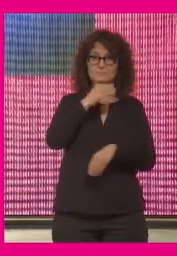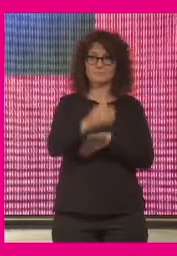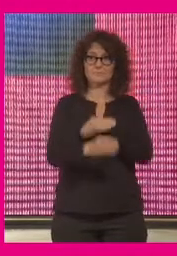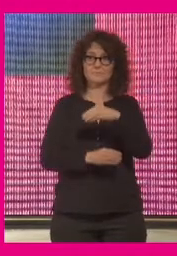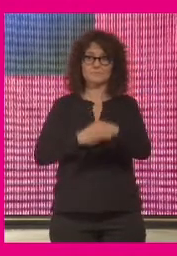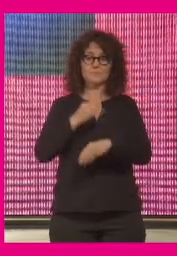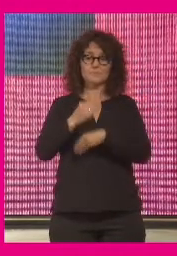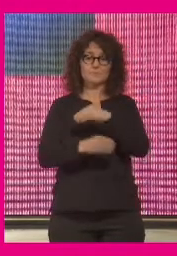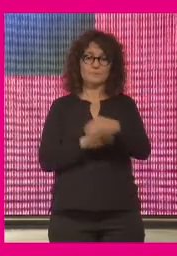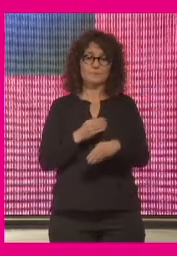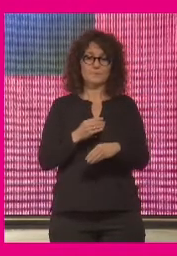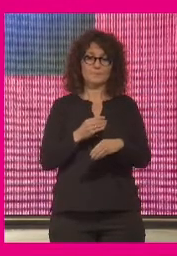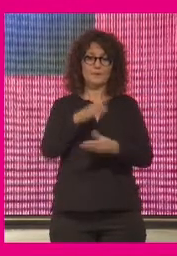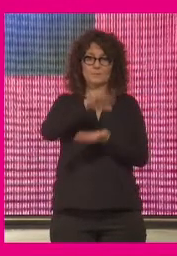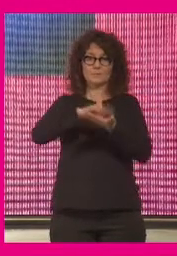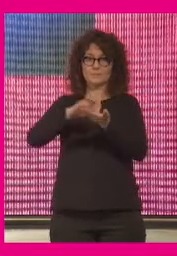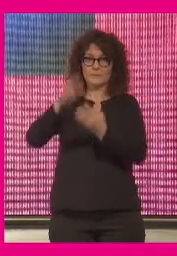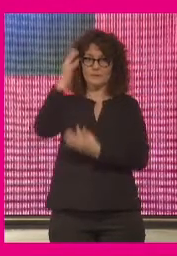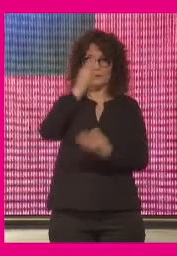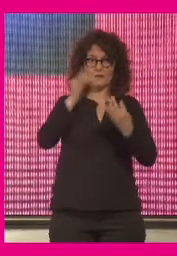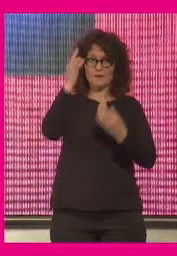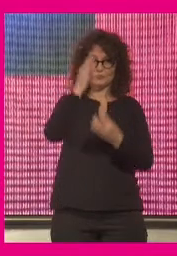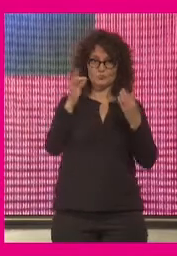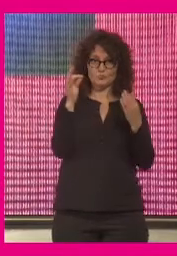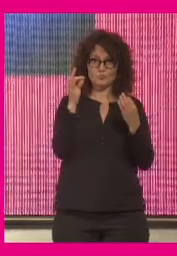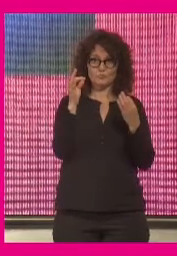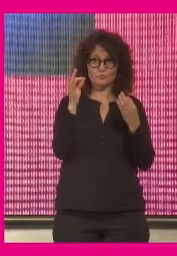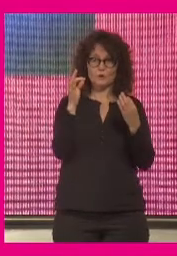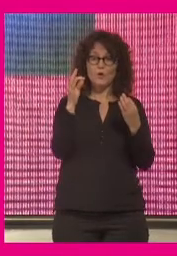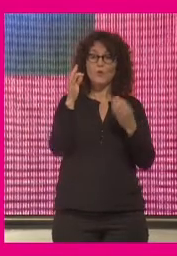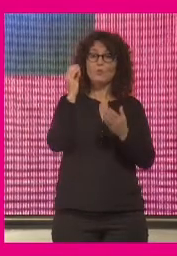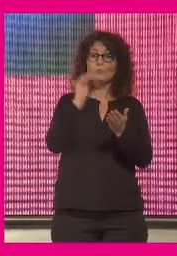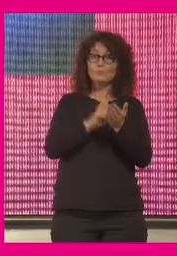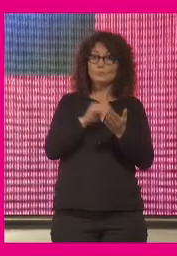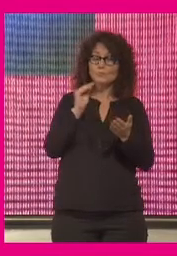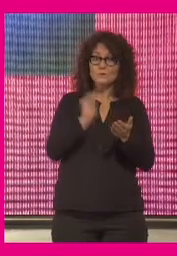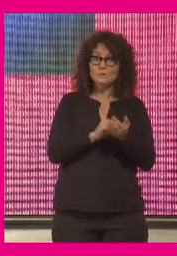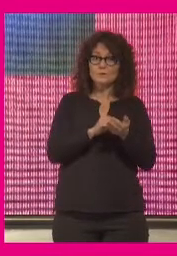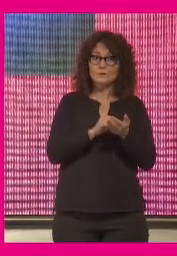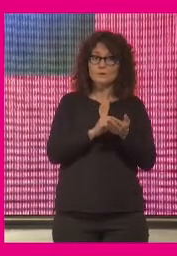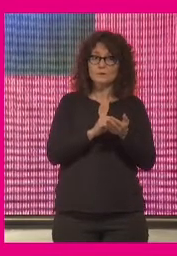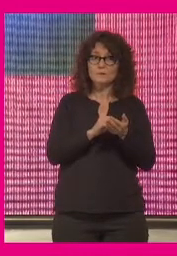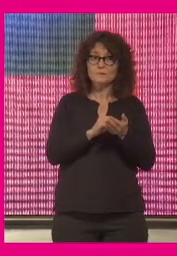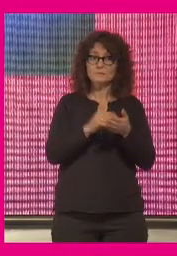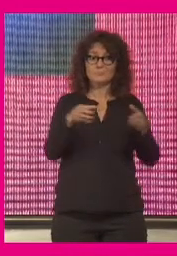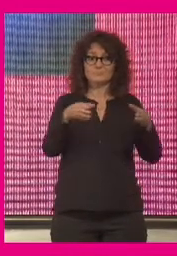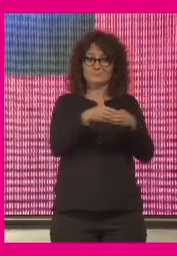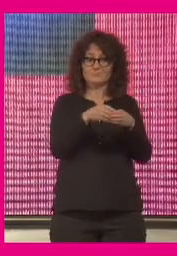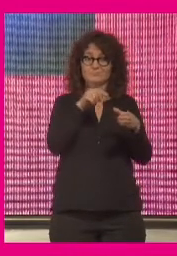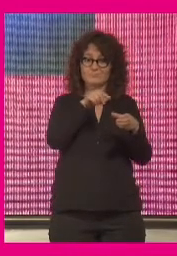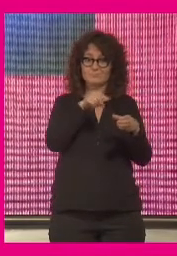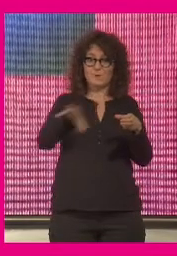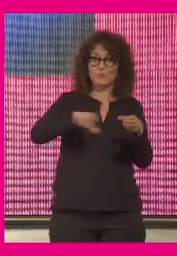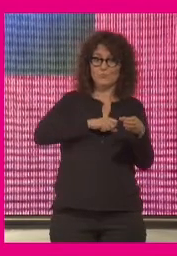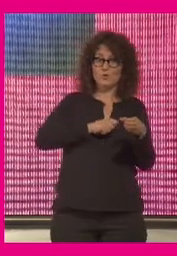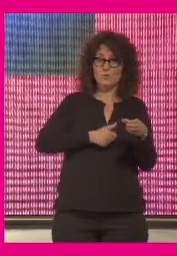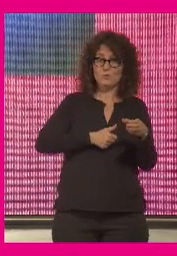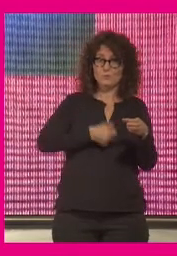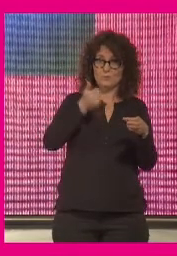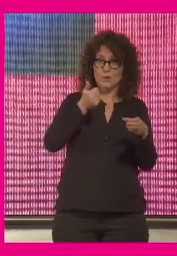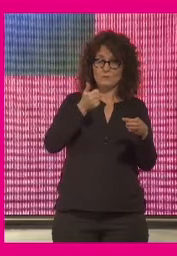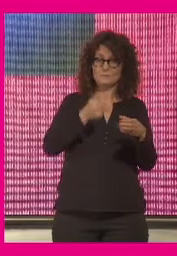la analítica de datos y con frecuencia coincide que además son los que resultan más contagiados y por tanto más